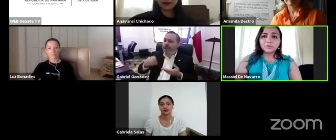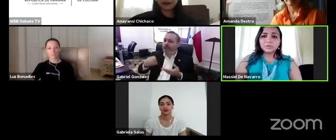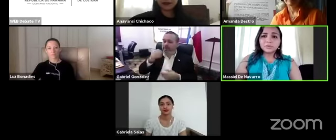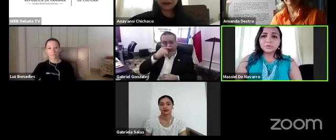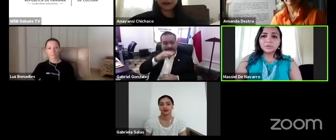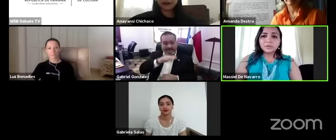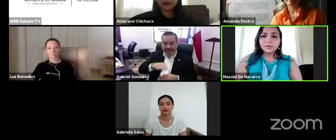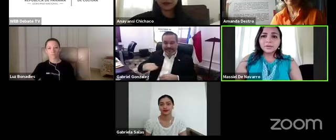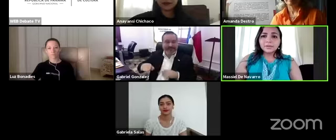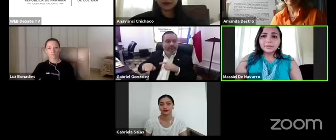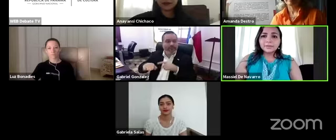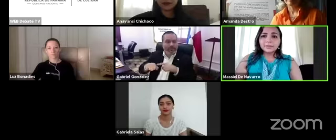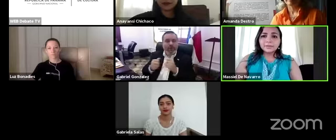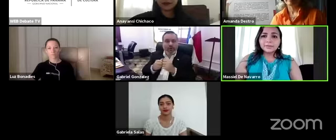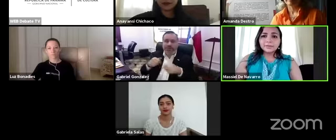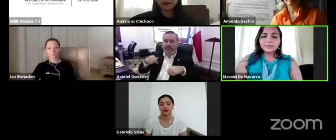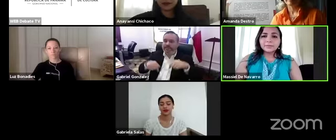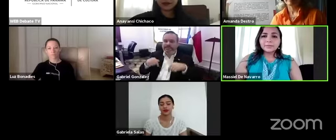donde vamos